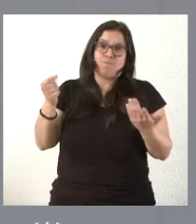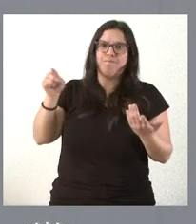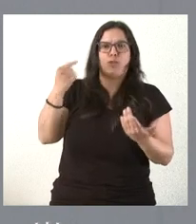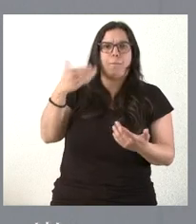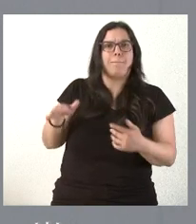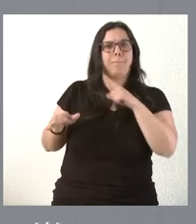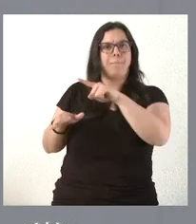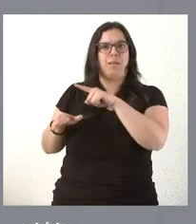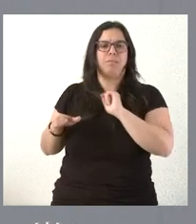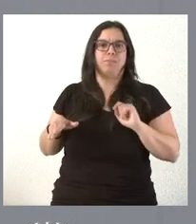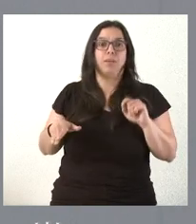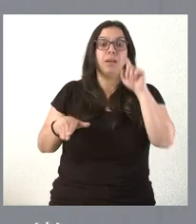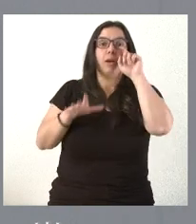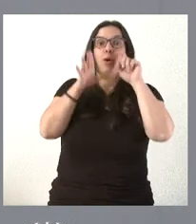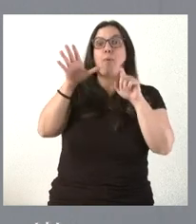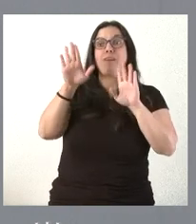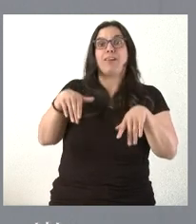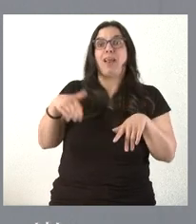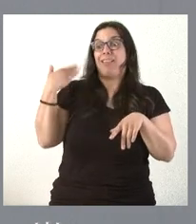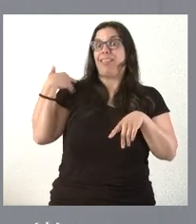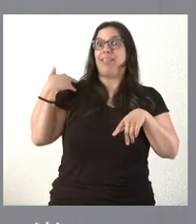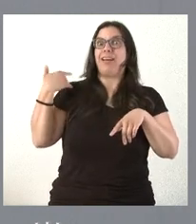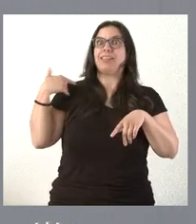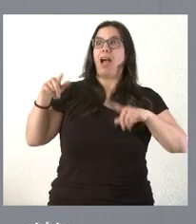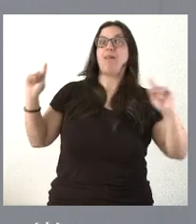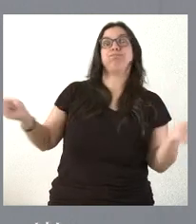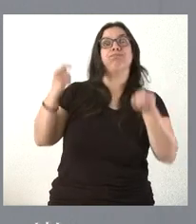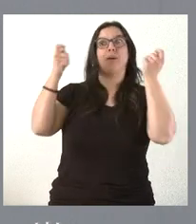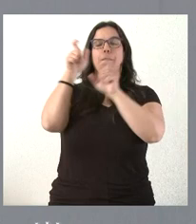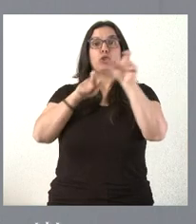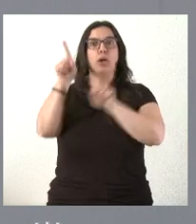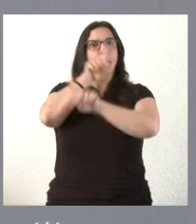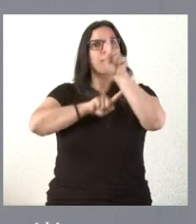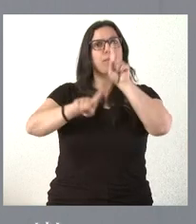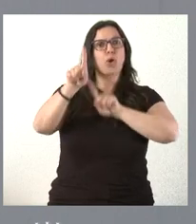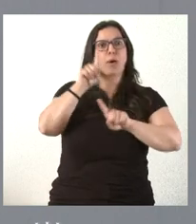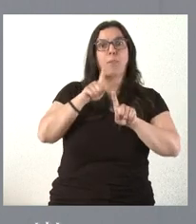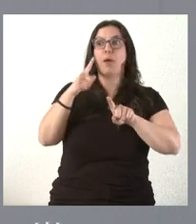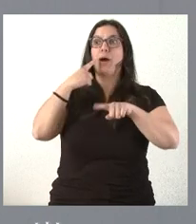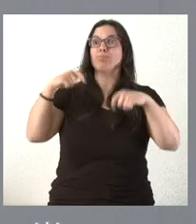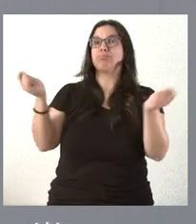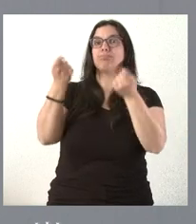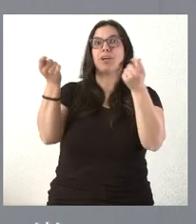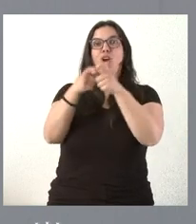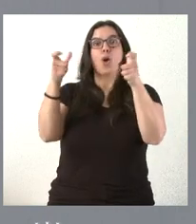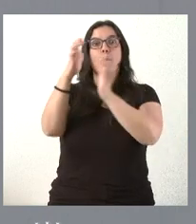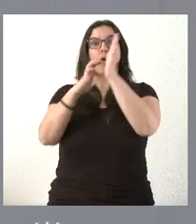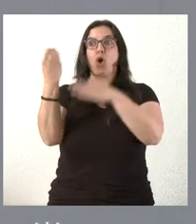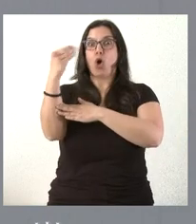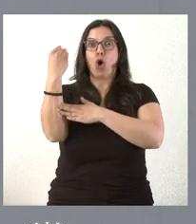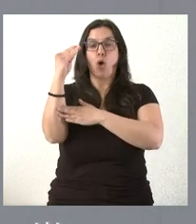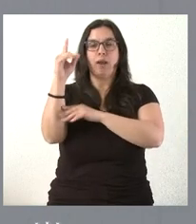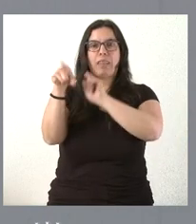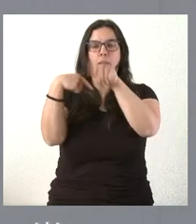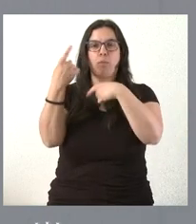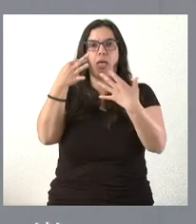acceso a la vivienda. Porque se les generó una expectativa a muchas personas que tienen problemas en torno a un bono joven. Y aquella expectativa se convirtió en